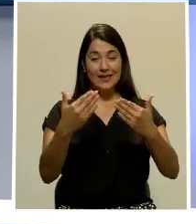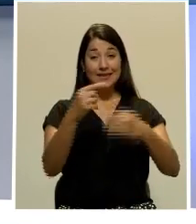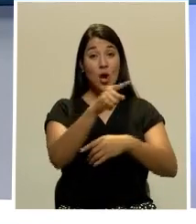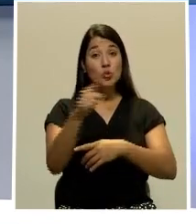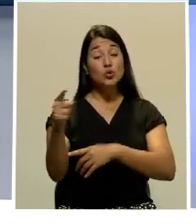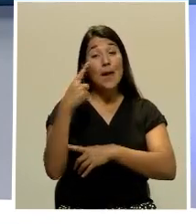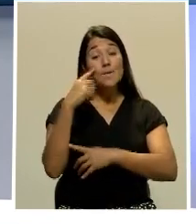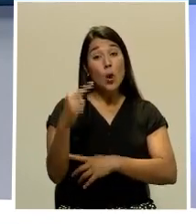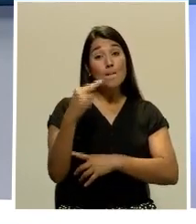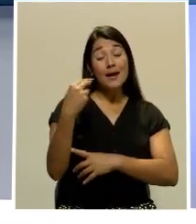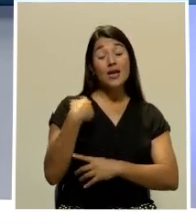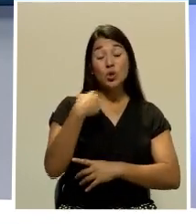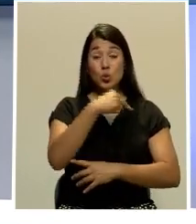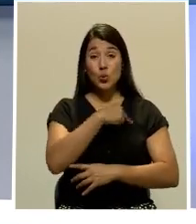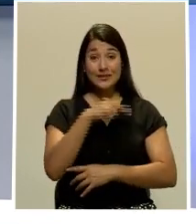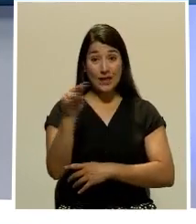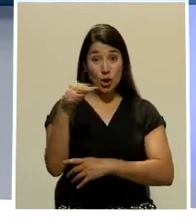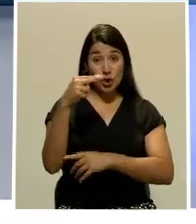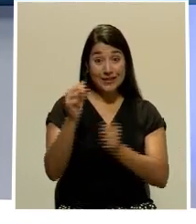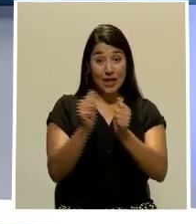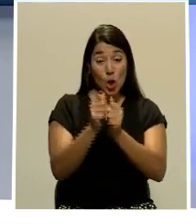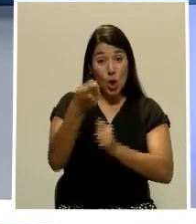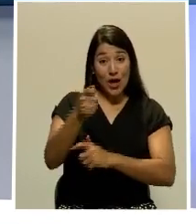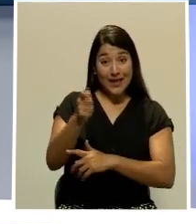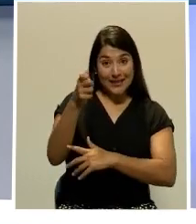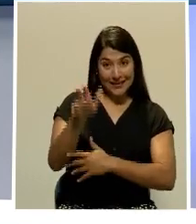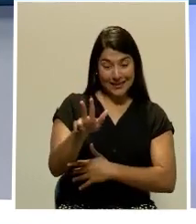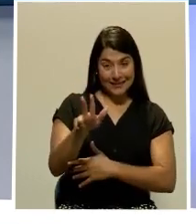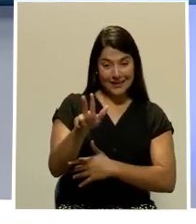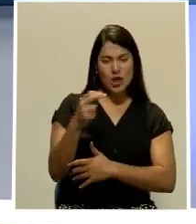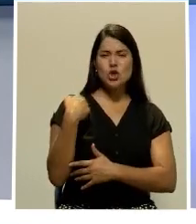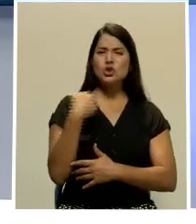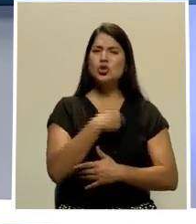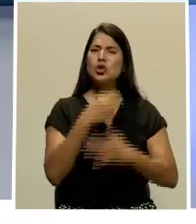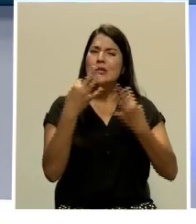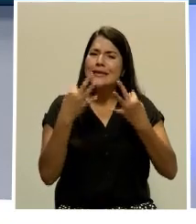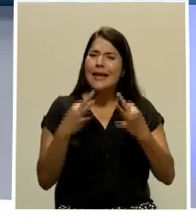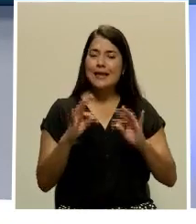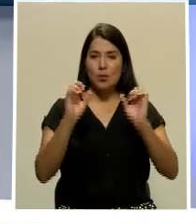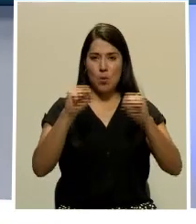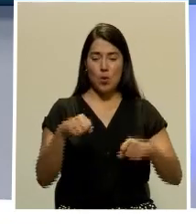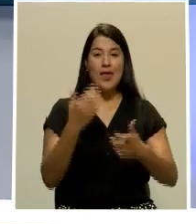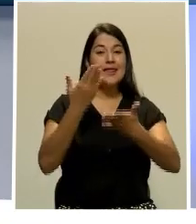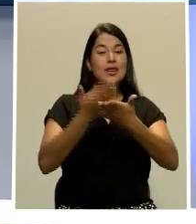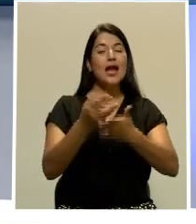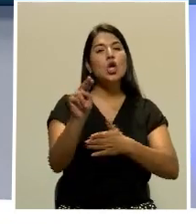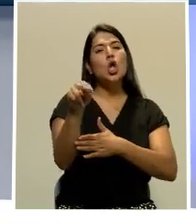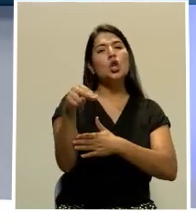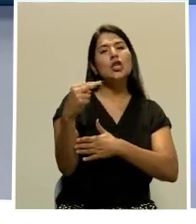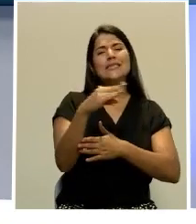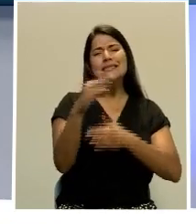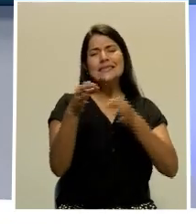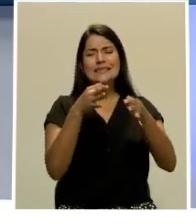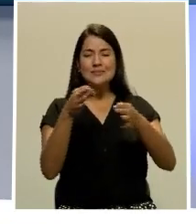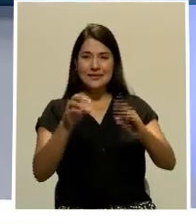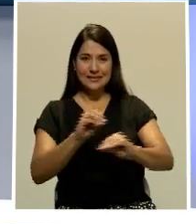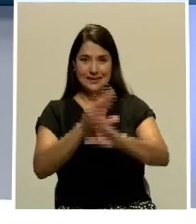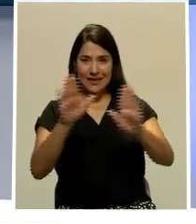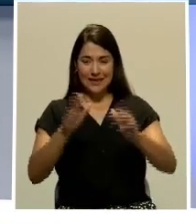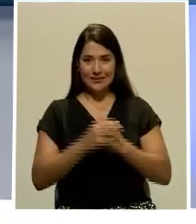por haberse informado con la señal de Canal 13 Intentamos darle noticias y contexto